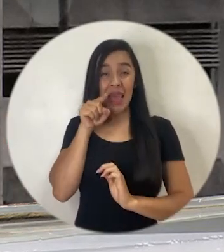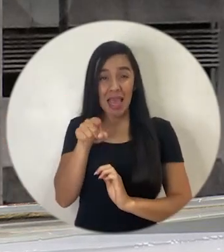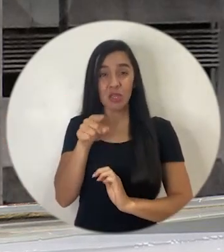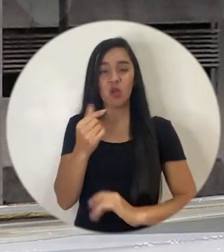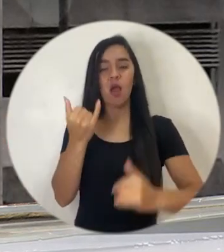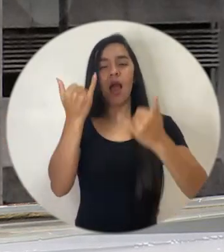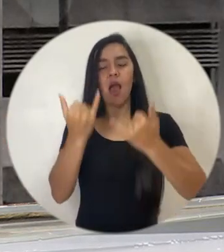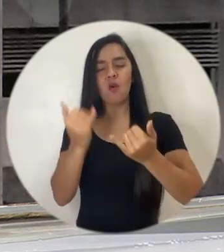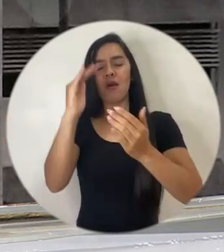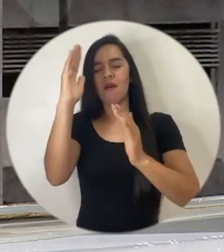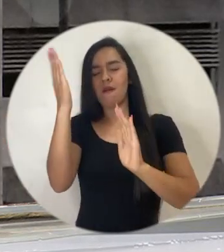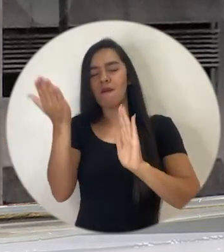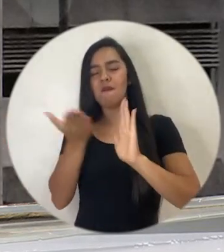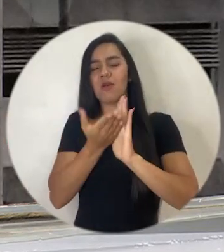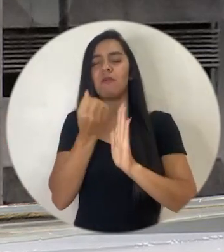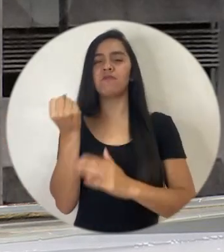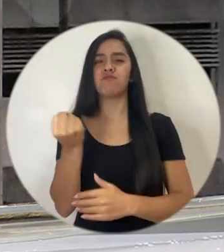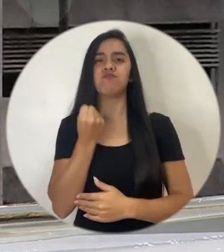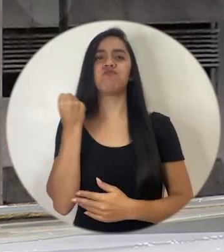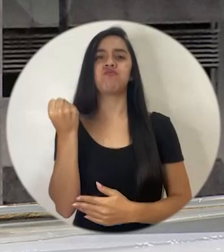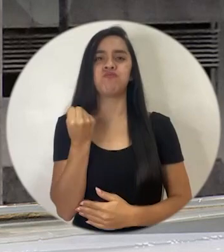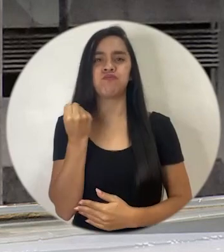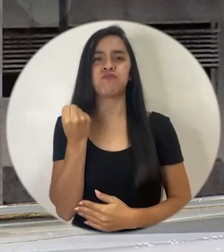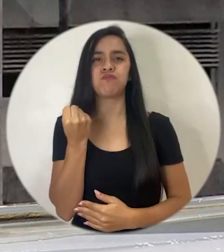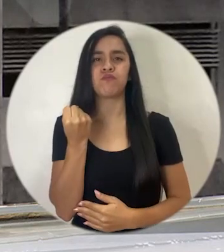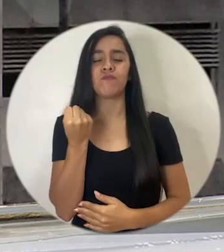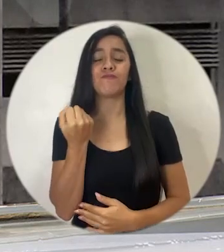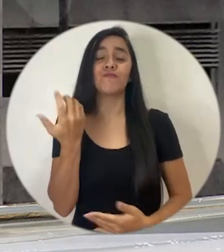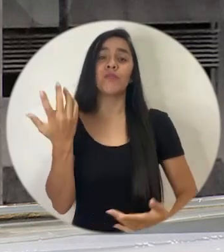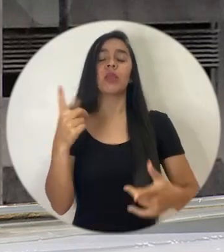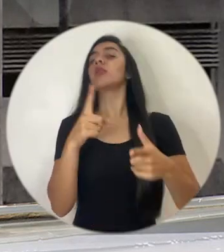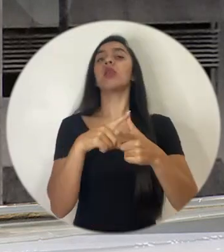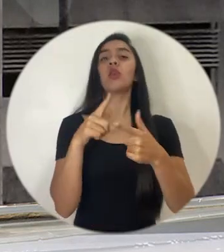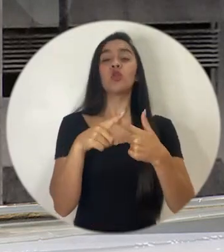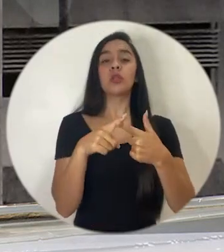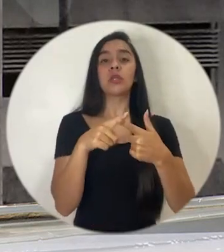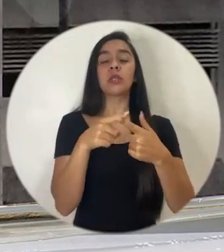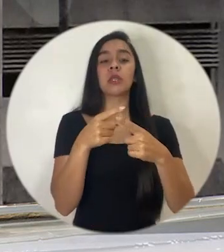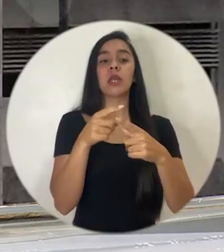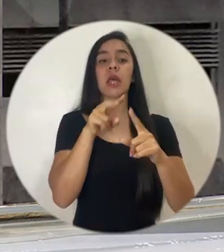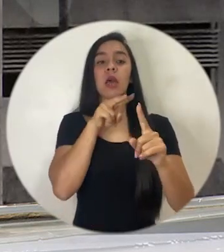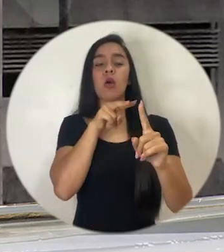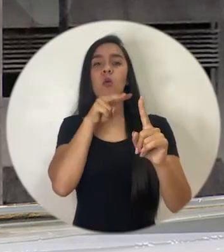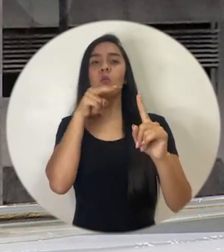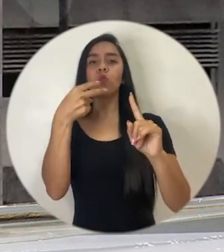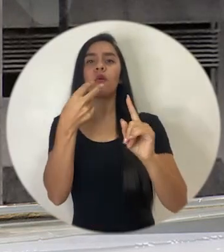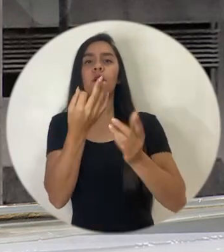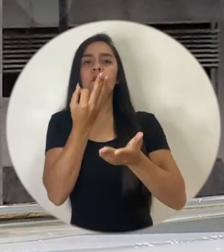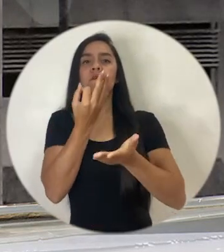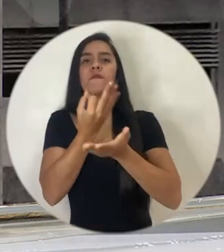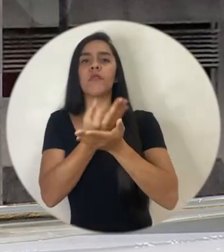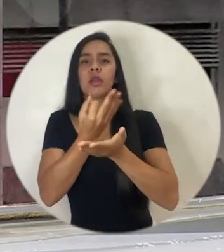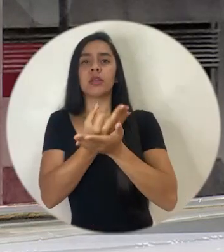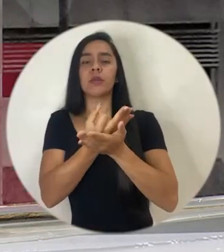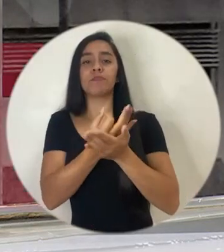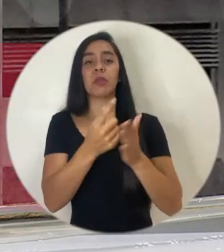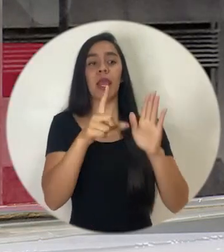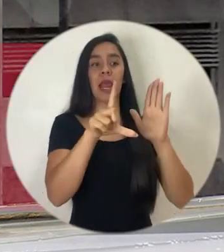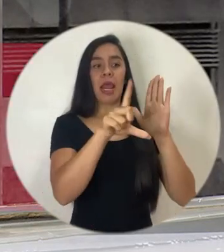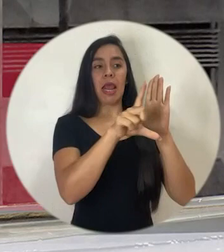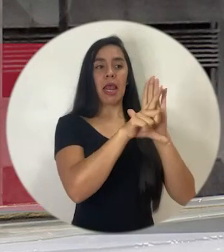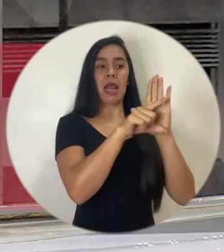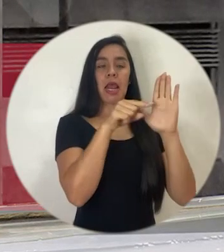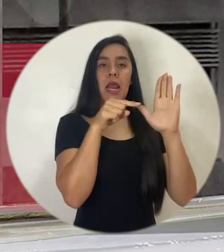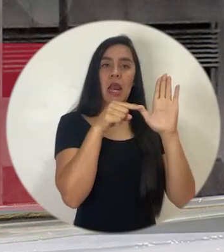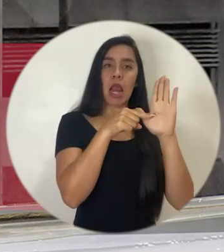Y eso es lo que nos está ahora afectando muchísimo. Así que, desde el punto de vista financiero,